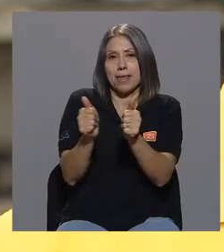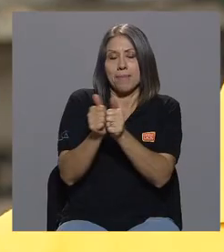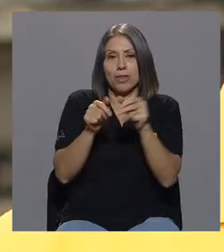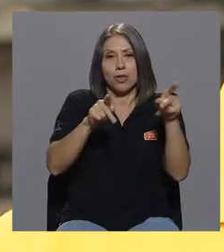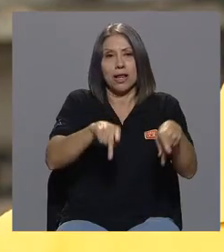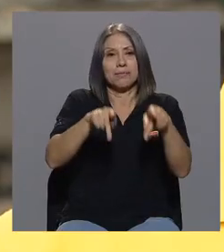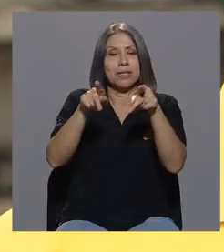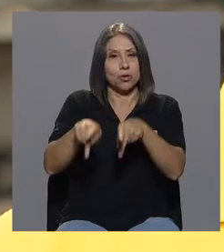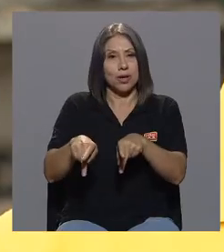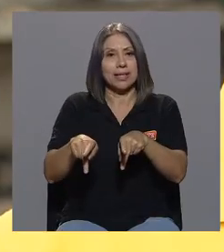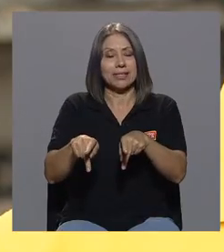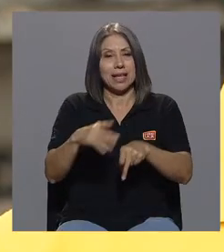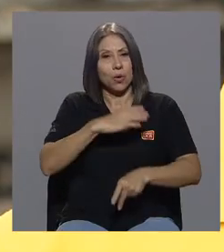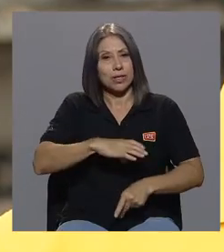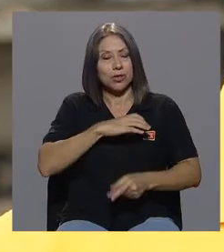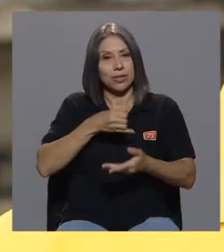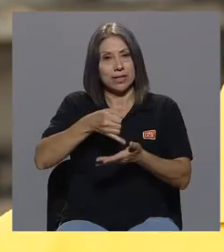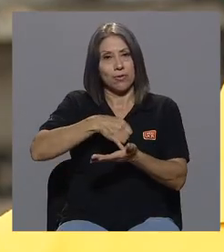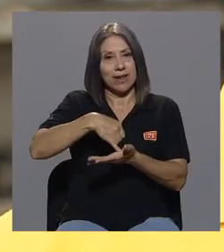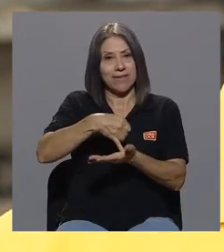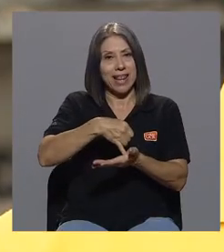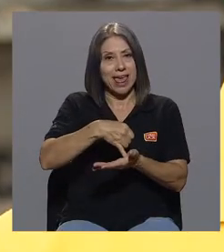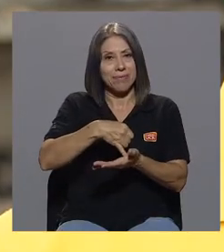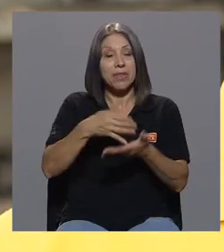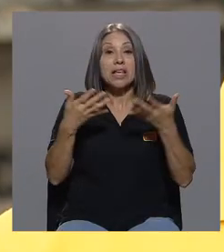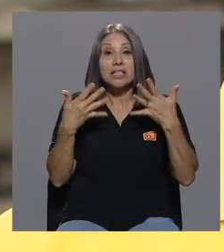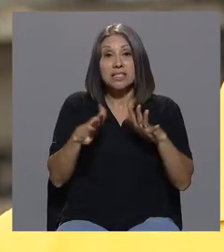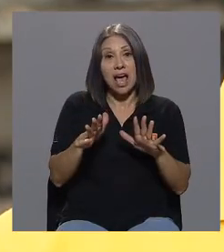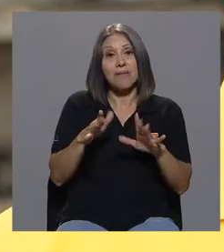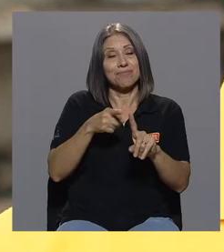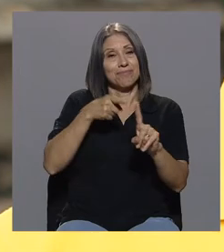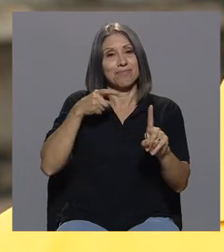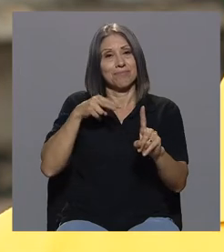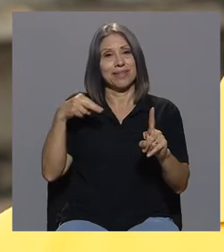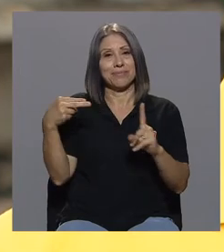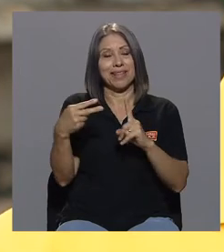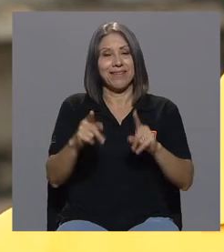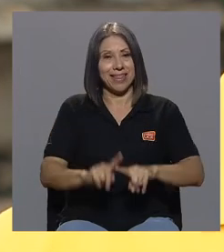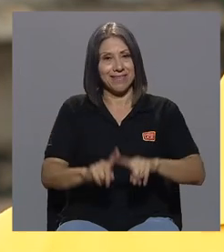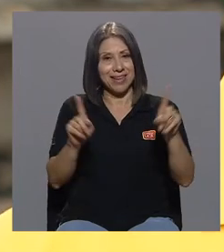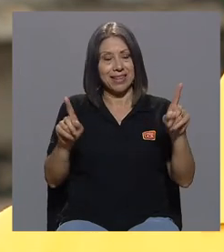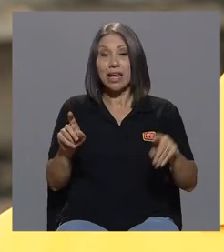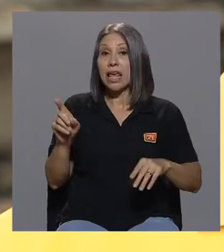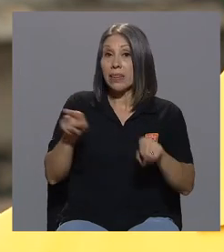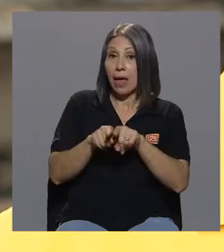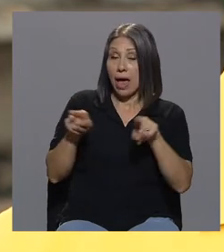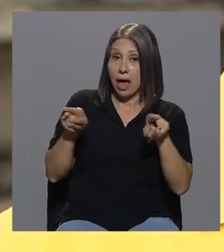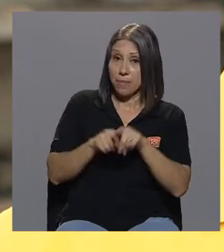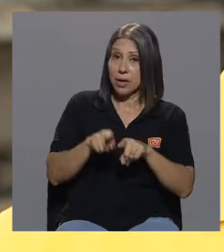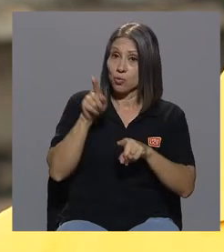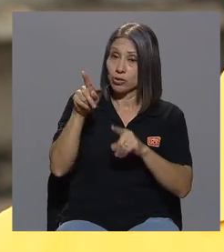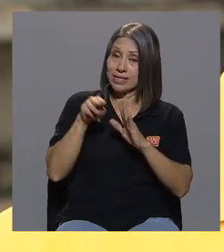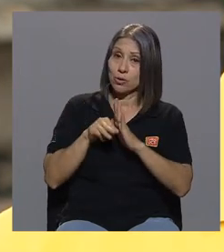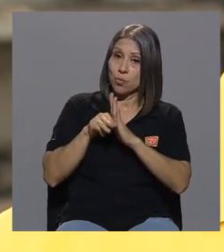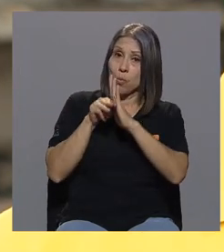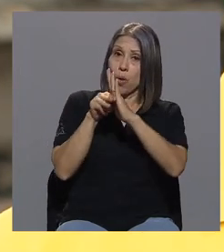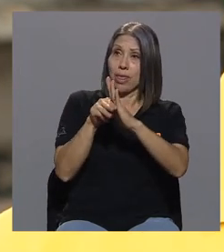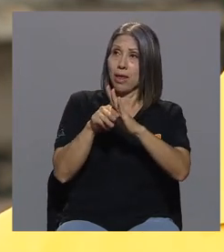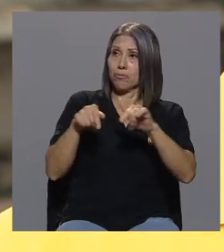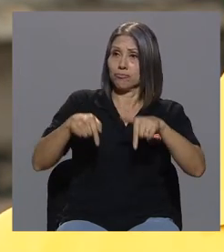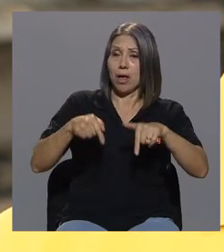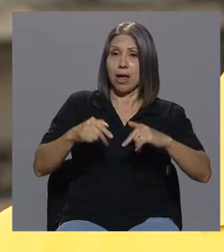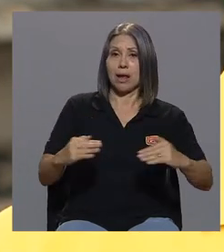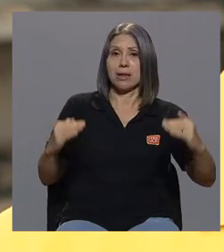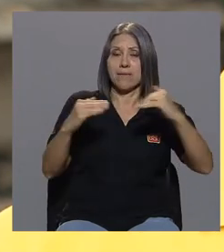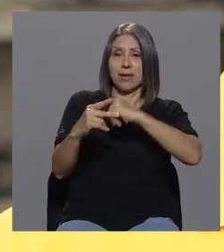en condiciones de vulnerabilidad ya desde otra perspectiva por supuesto inclusive siendo un referente a nivel país para